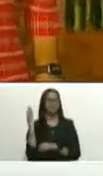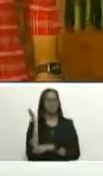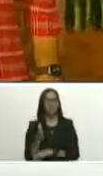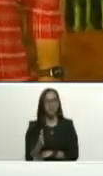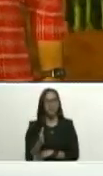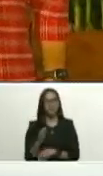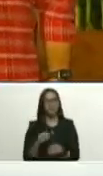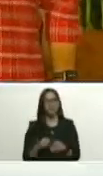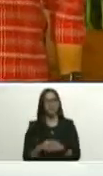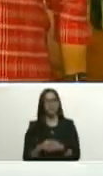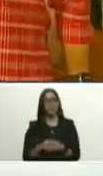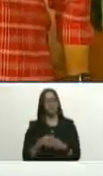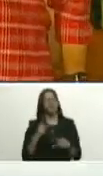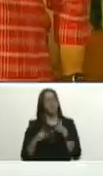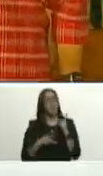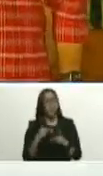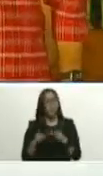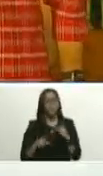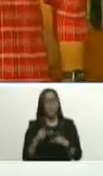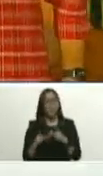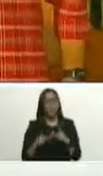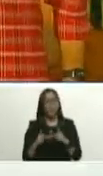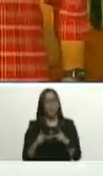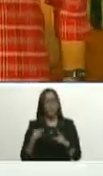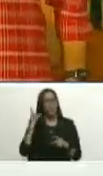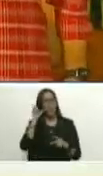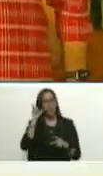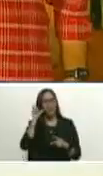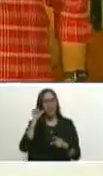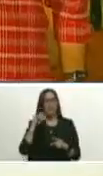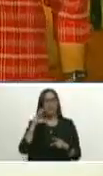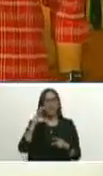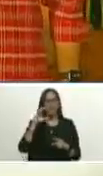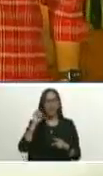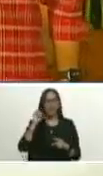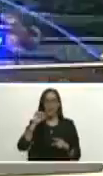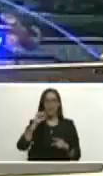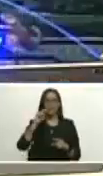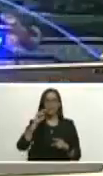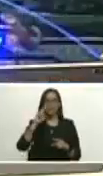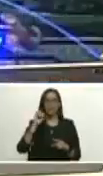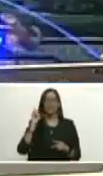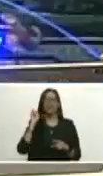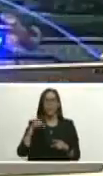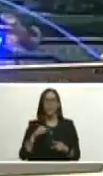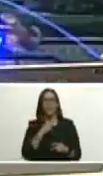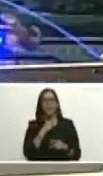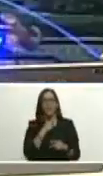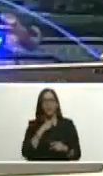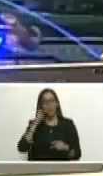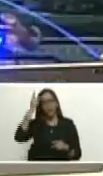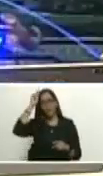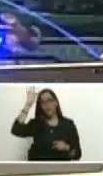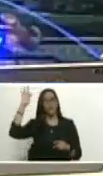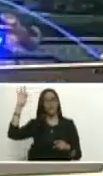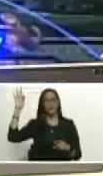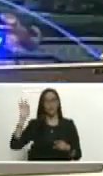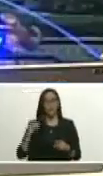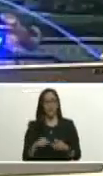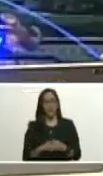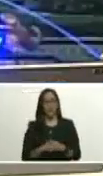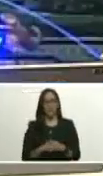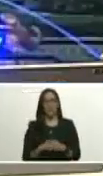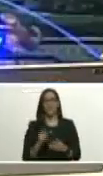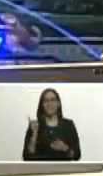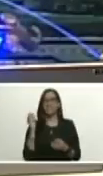ir produciendo vamos a escuchar a Castro Soteldo que también le gusta filosofar y se